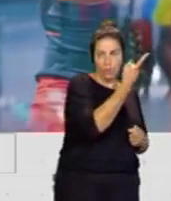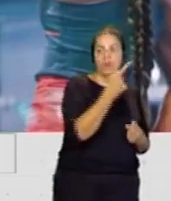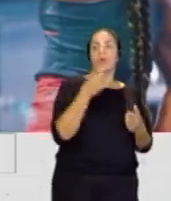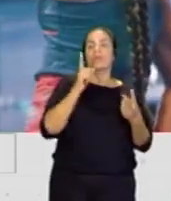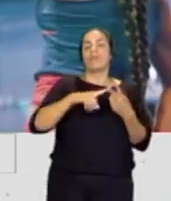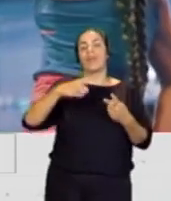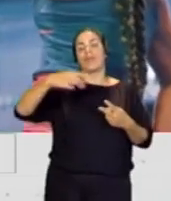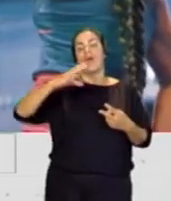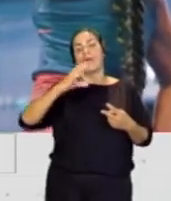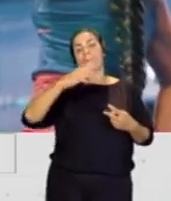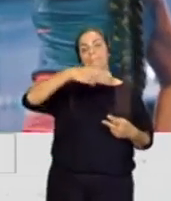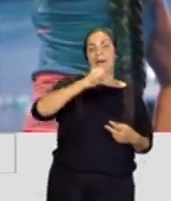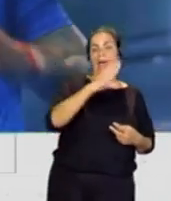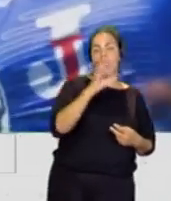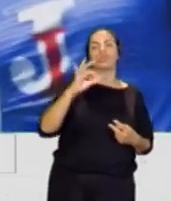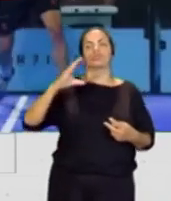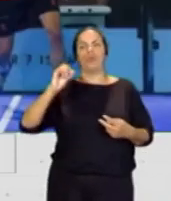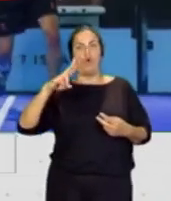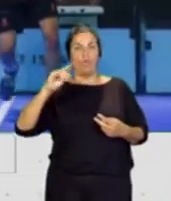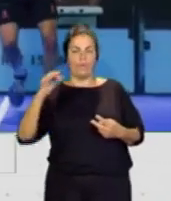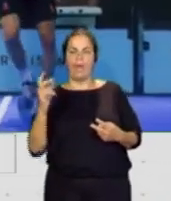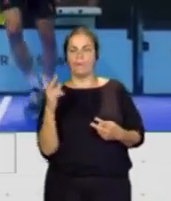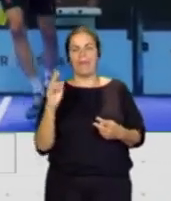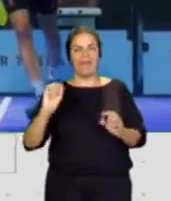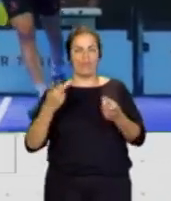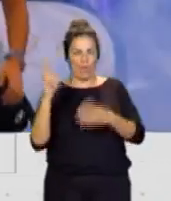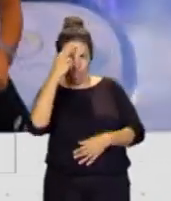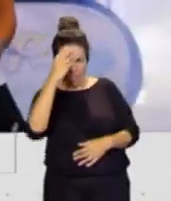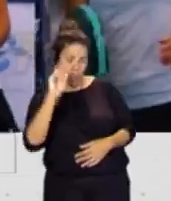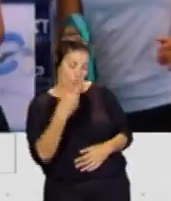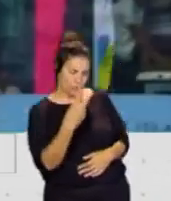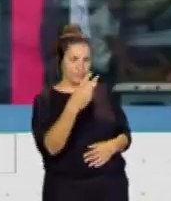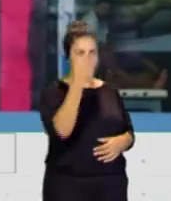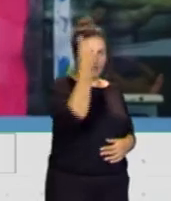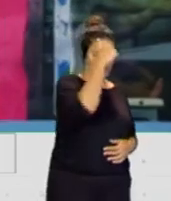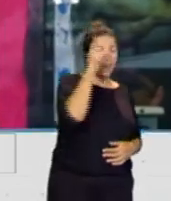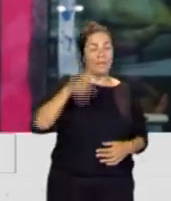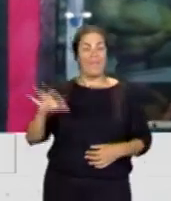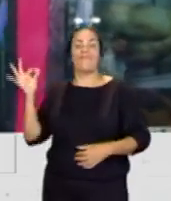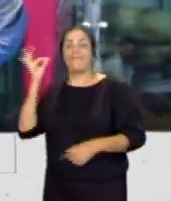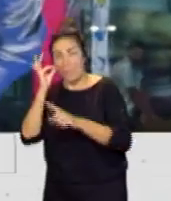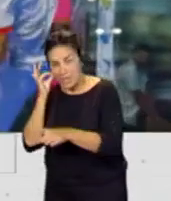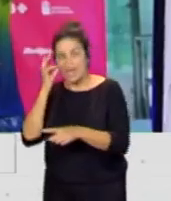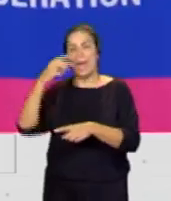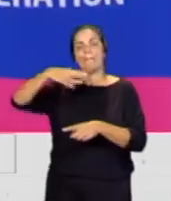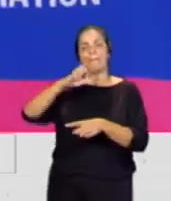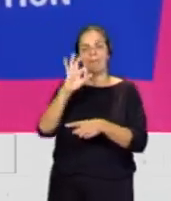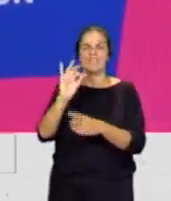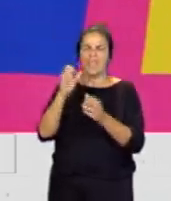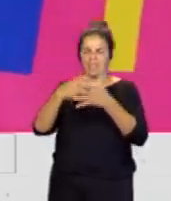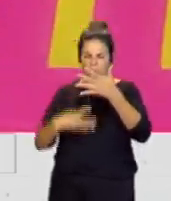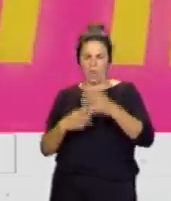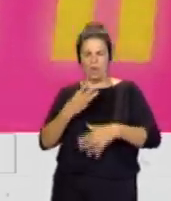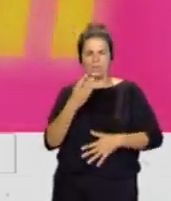masculino, así que esperamos que sea una final canaria por la parte masculina y también por la parte femenina. Está Carla Mesa que está número 30, 38